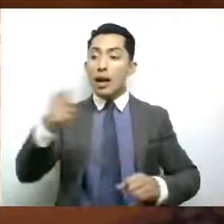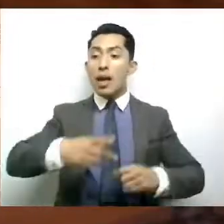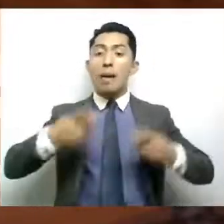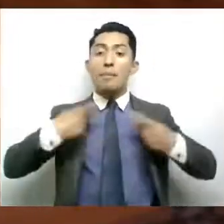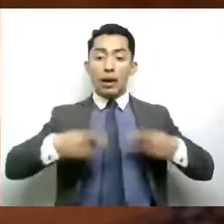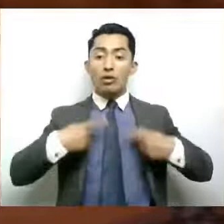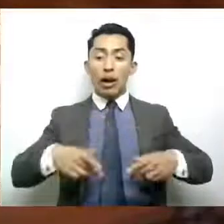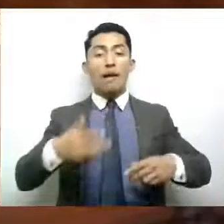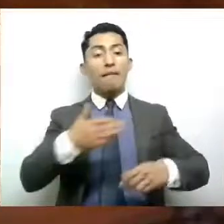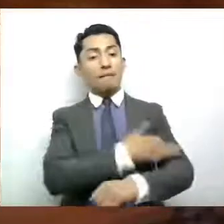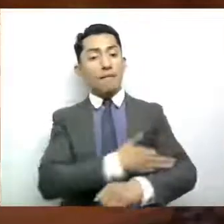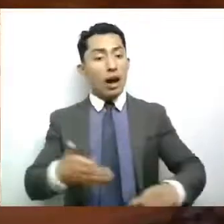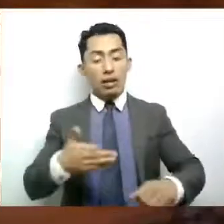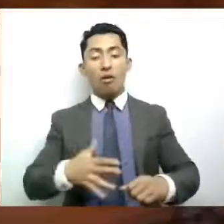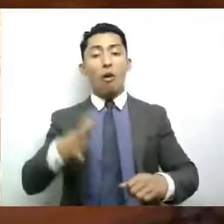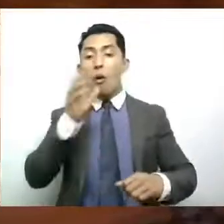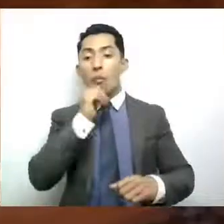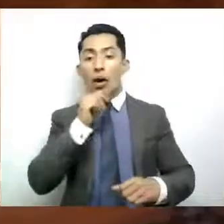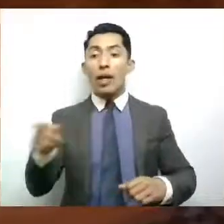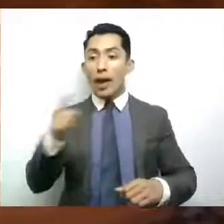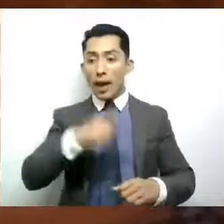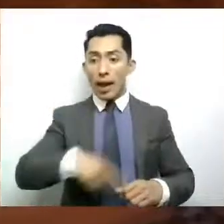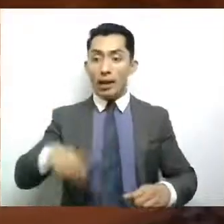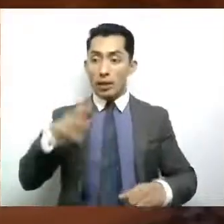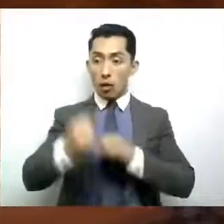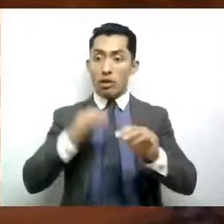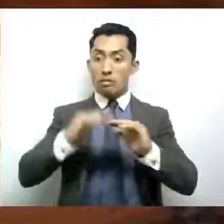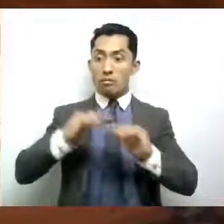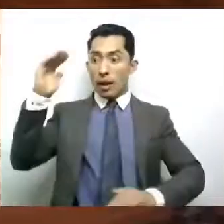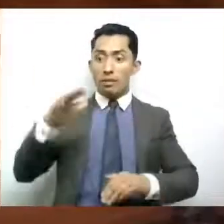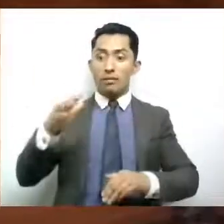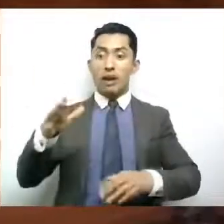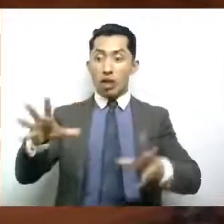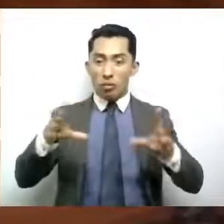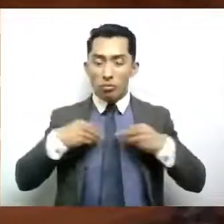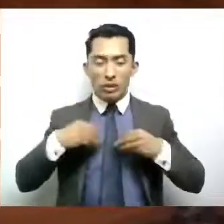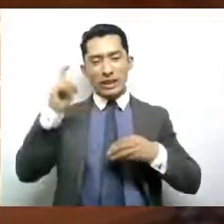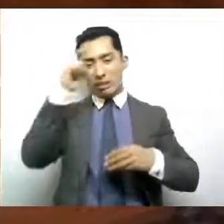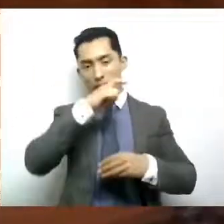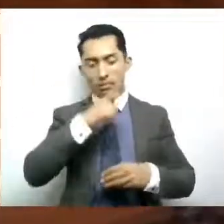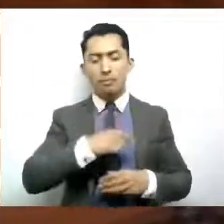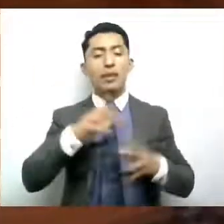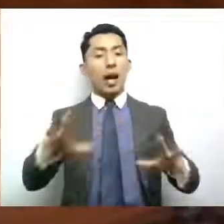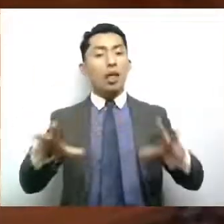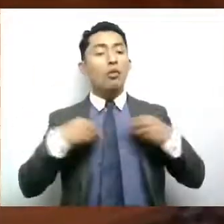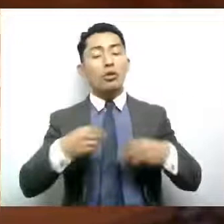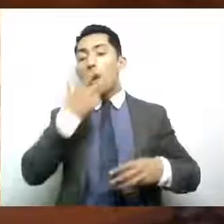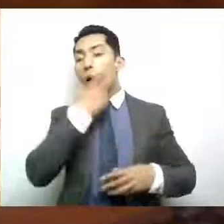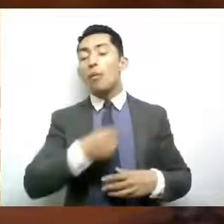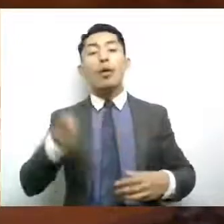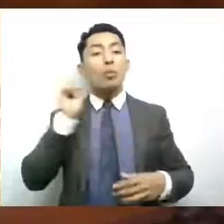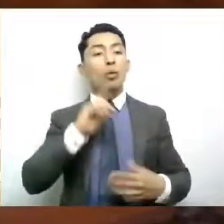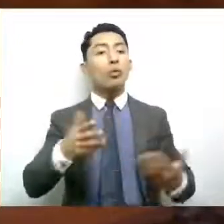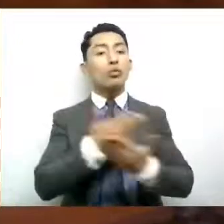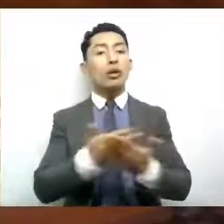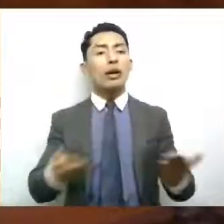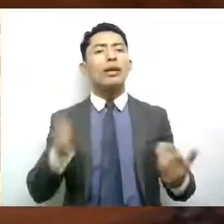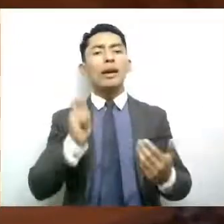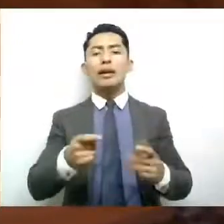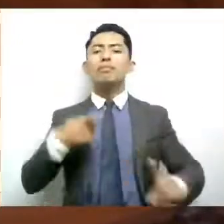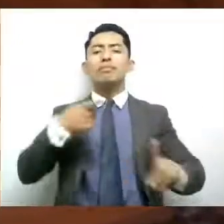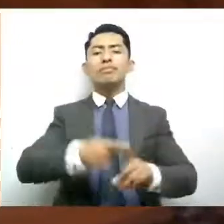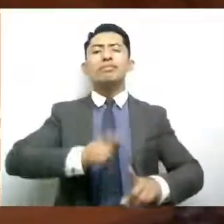familia a los que superan esta edad. La adopción, diputadas y diputados, tiene como objetivo